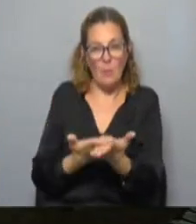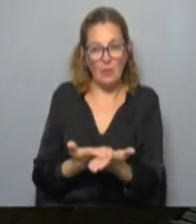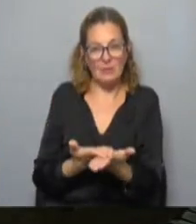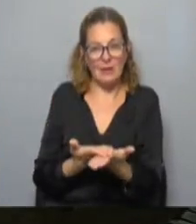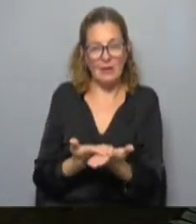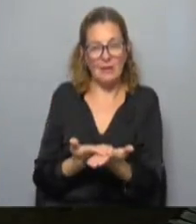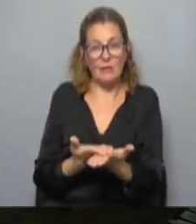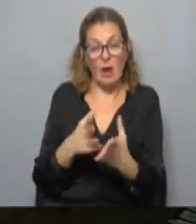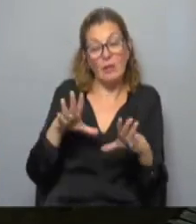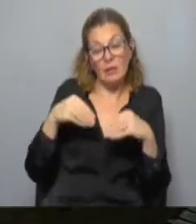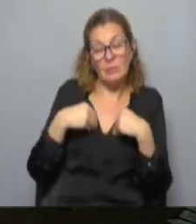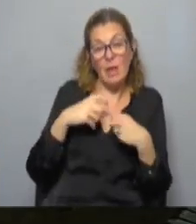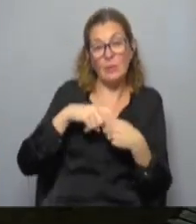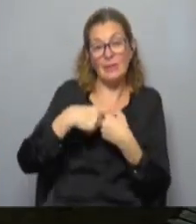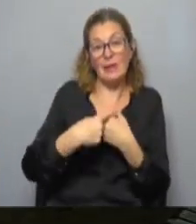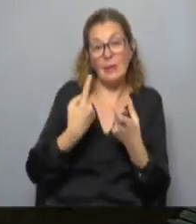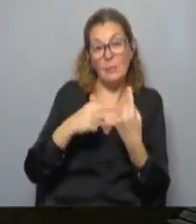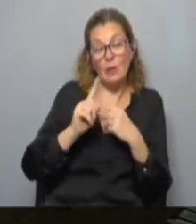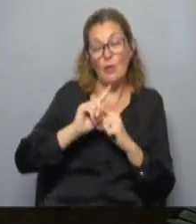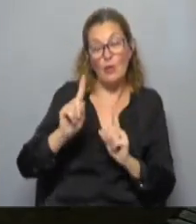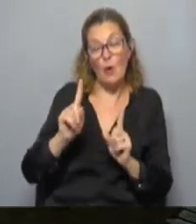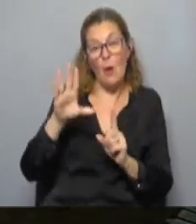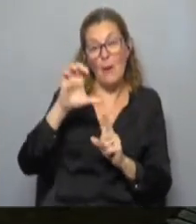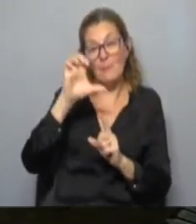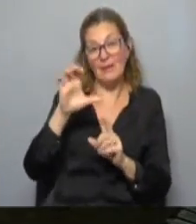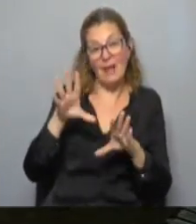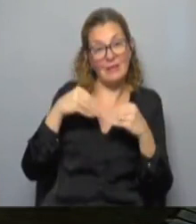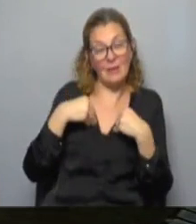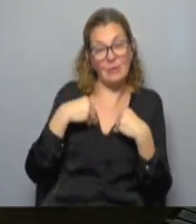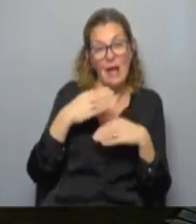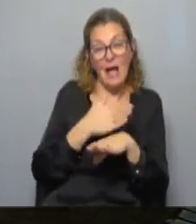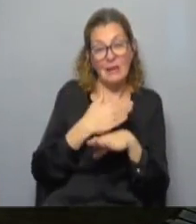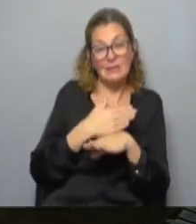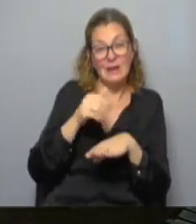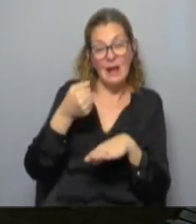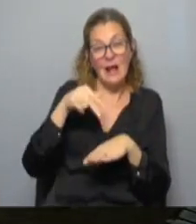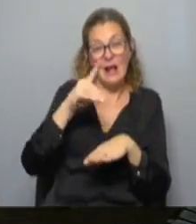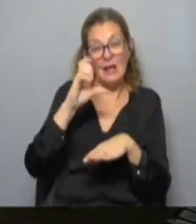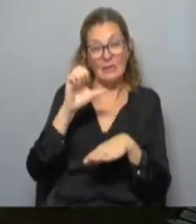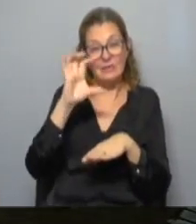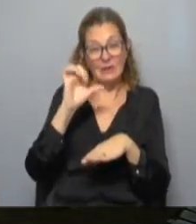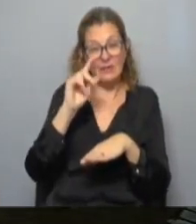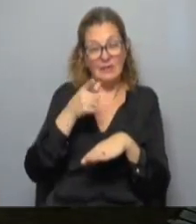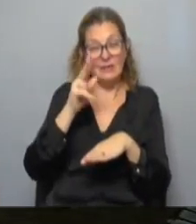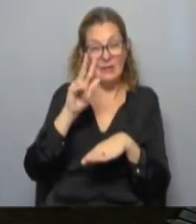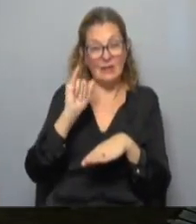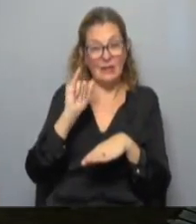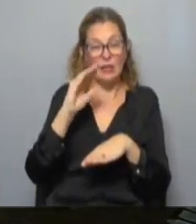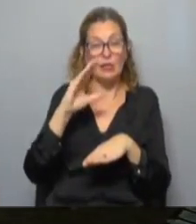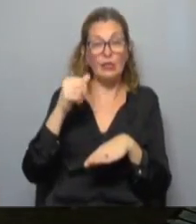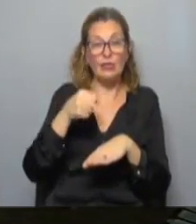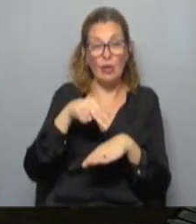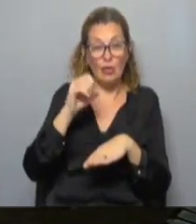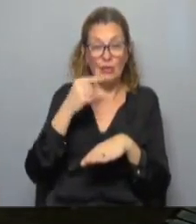avalada por el sindicato pero no así por la empresa más temprano hablamos con Andrés Guichón que es el vocero del sindicato del gas